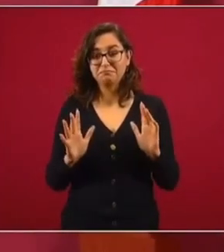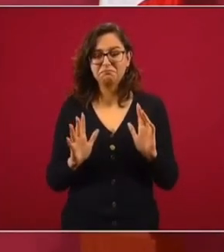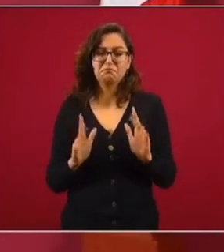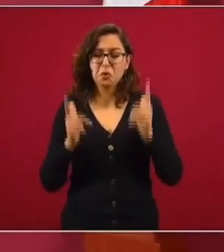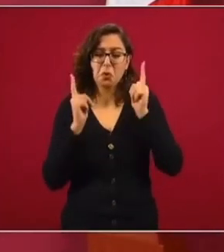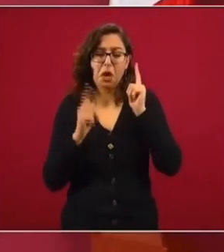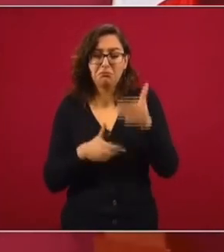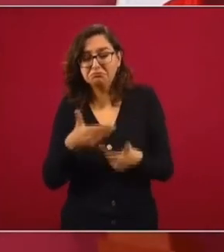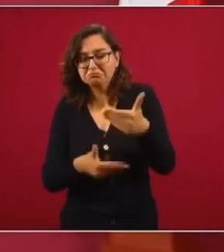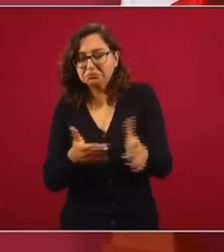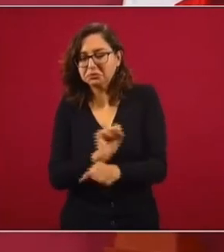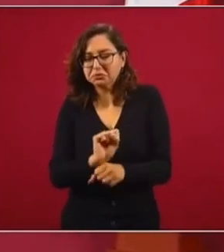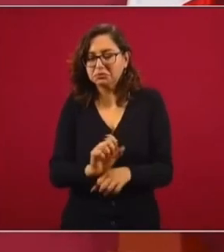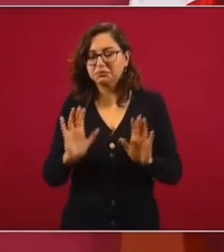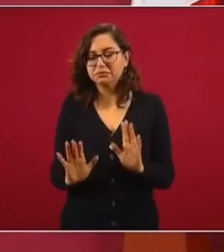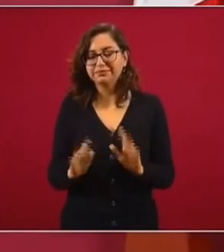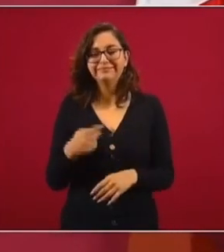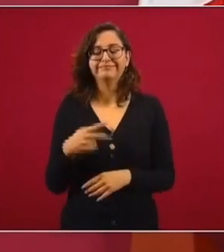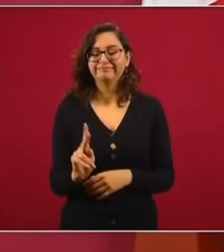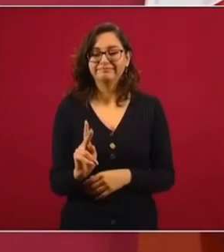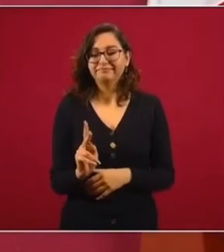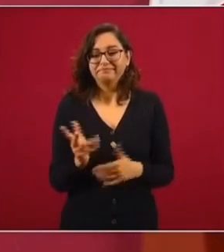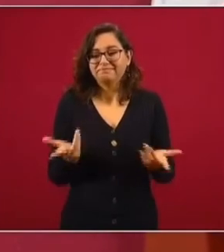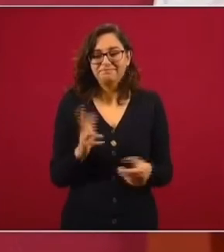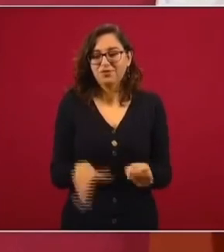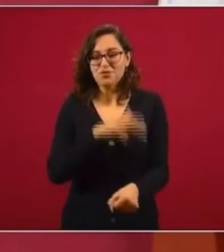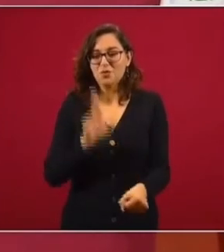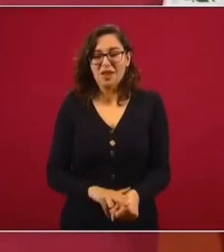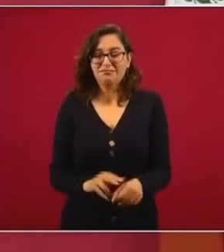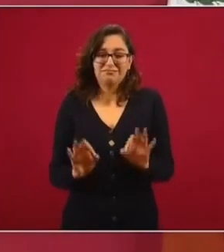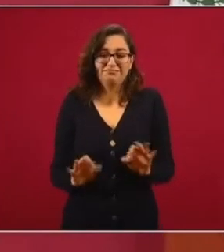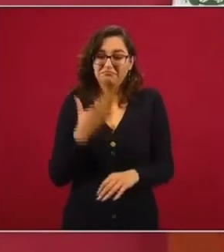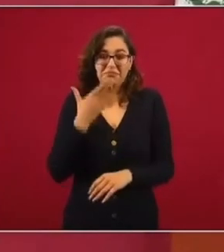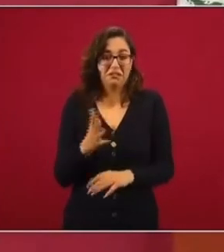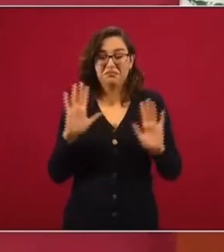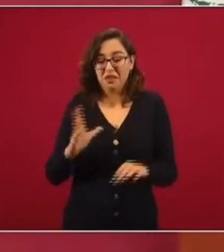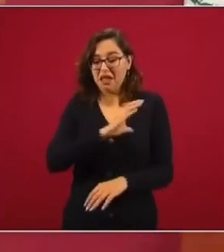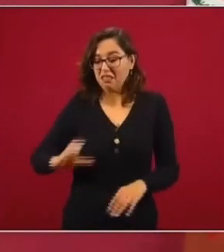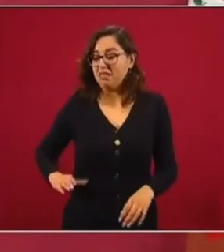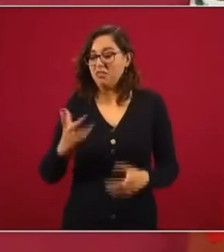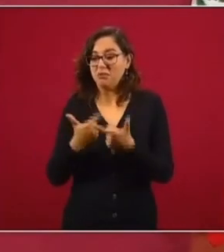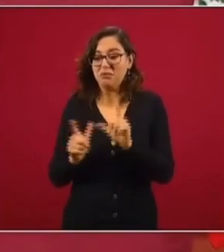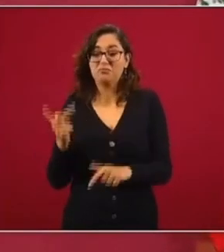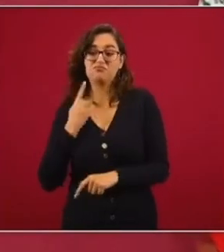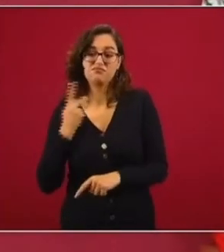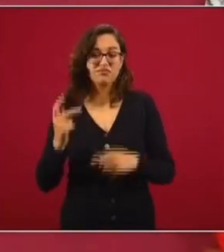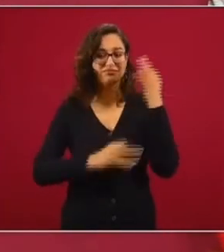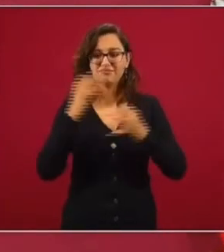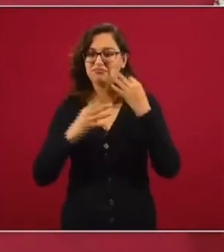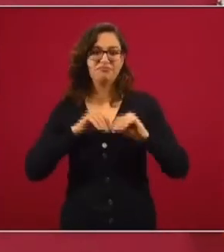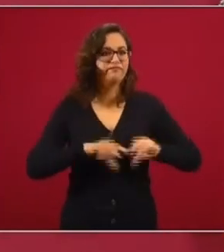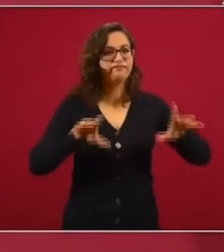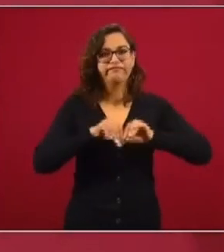pase a mayores. Pero sí, como es legítimo, los candidatos, los partidos, están